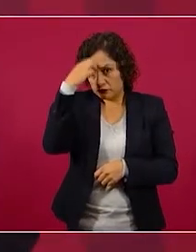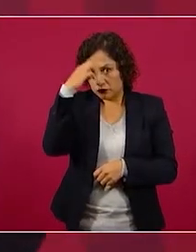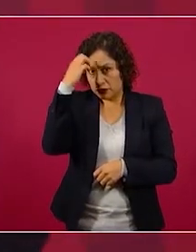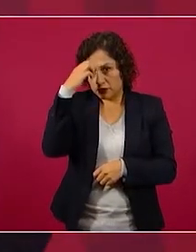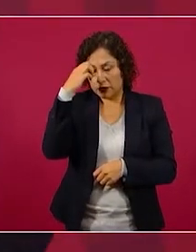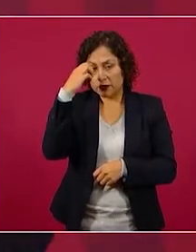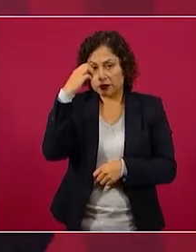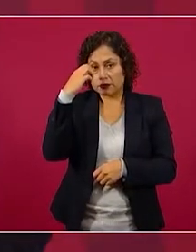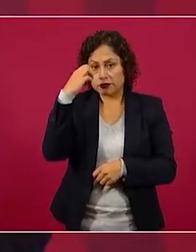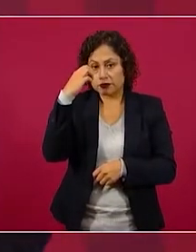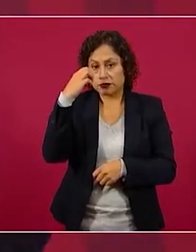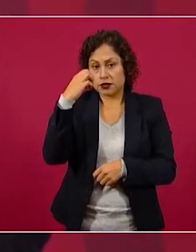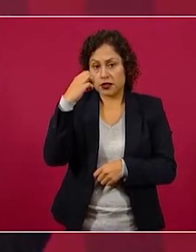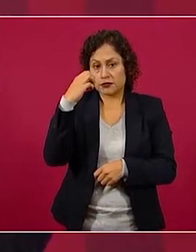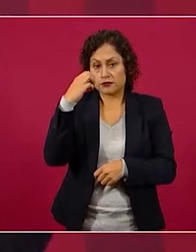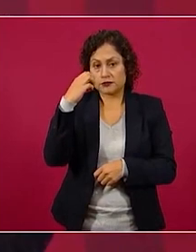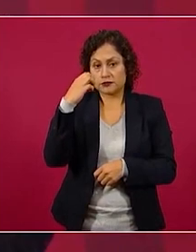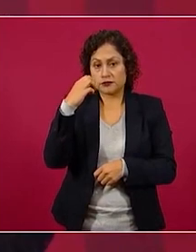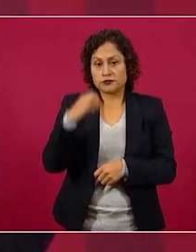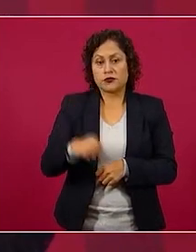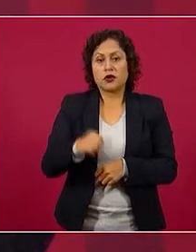José María Morelos